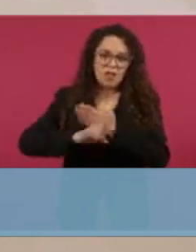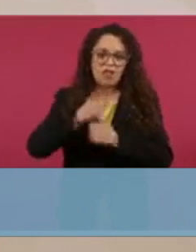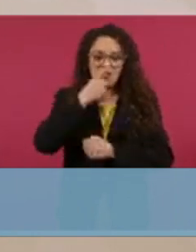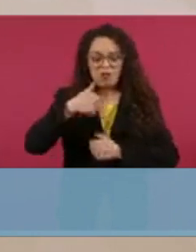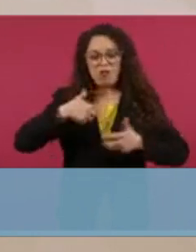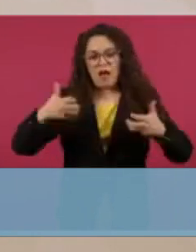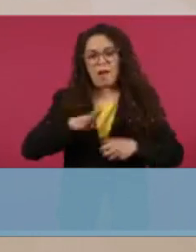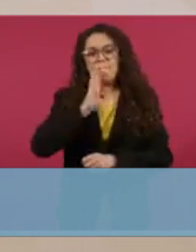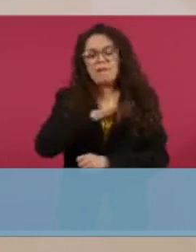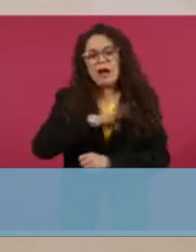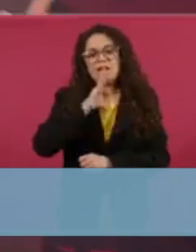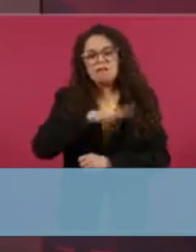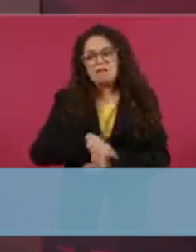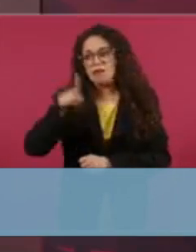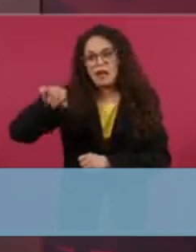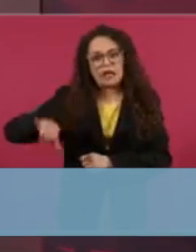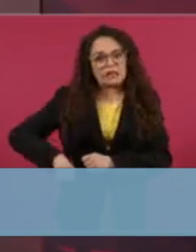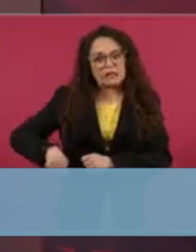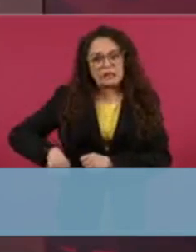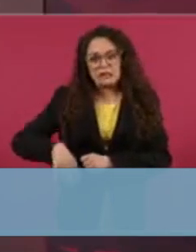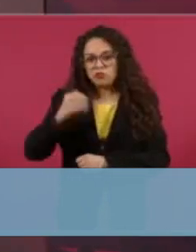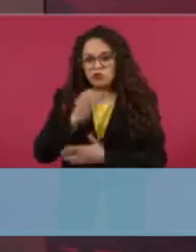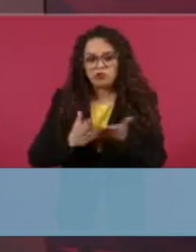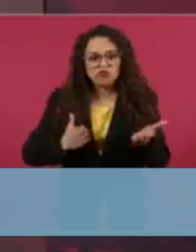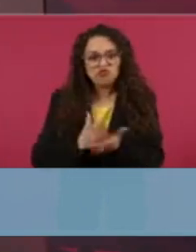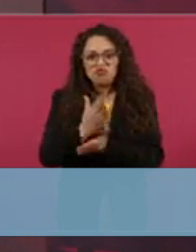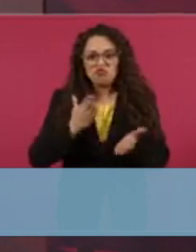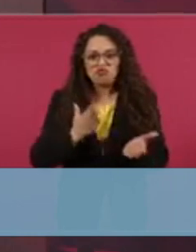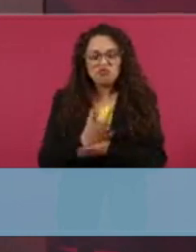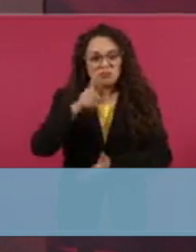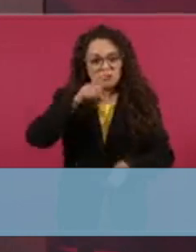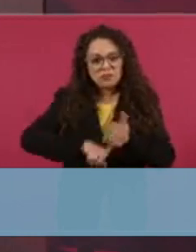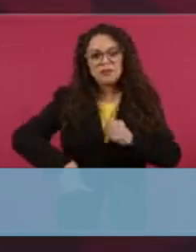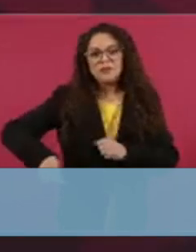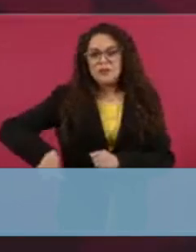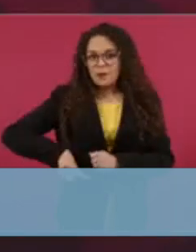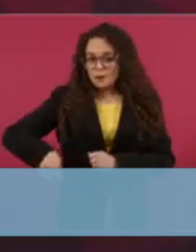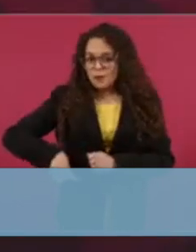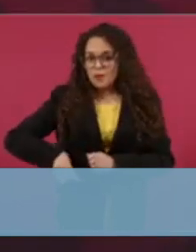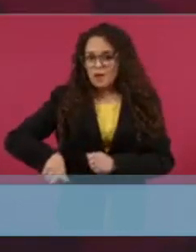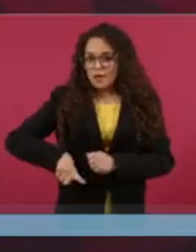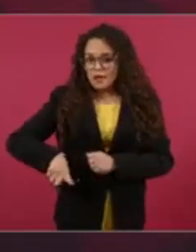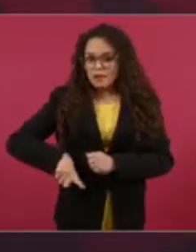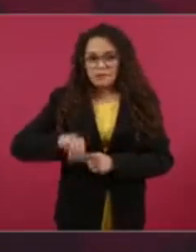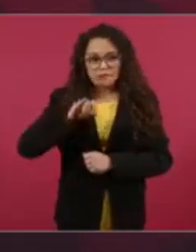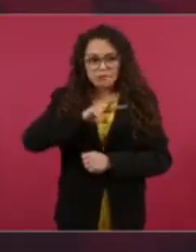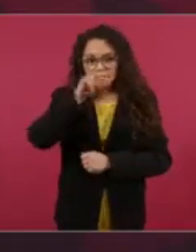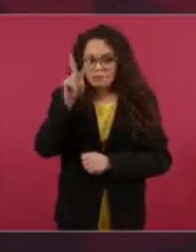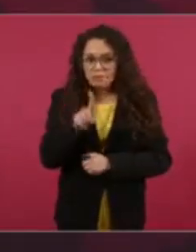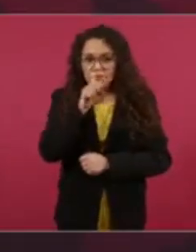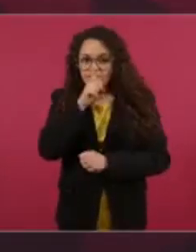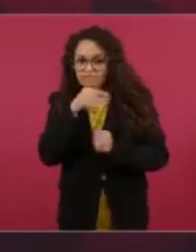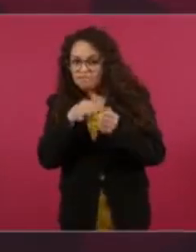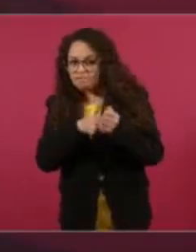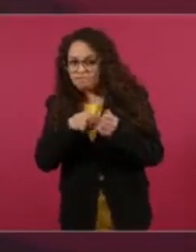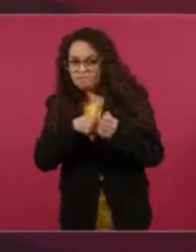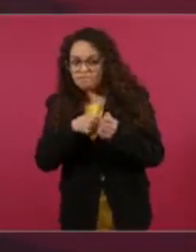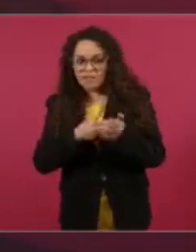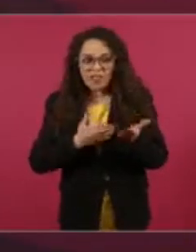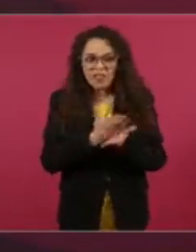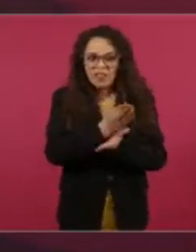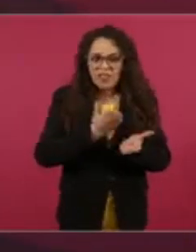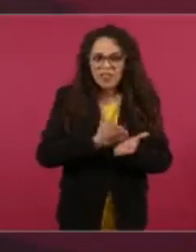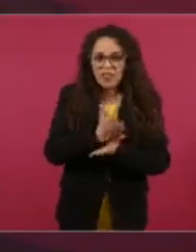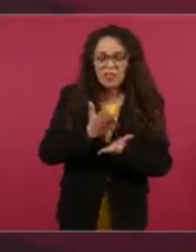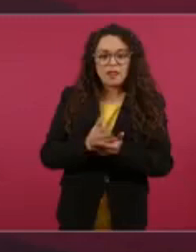metidos en el gobierno, infiltrados en todos los temas, hasta en